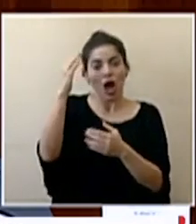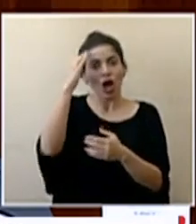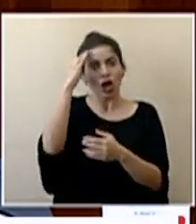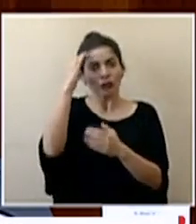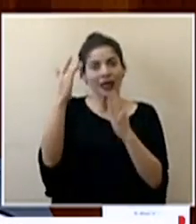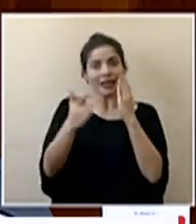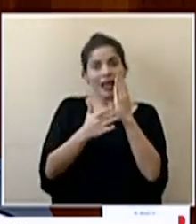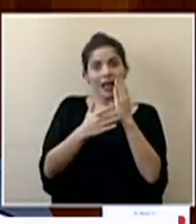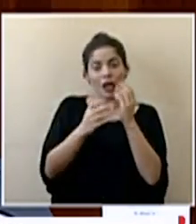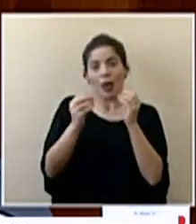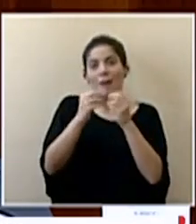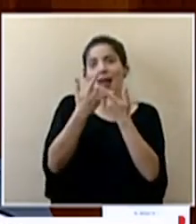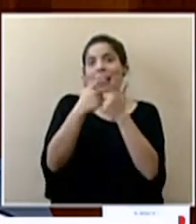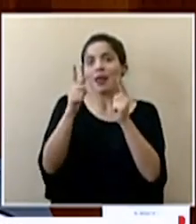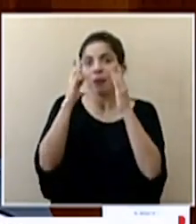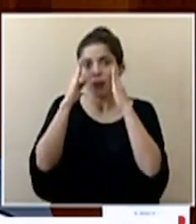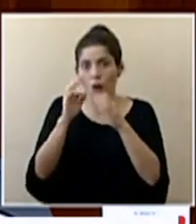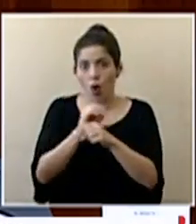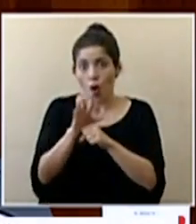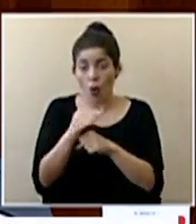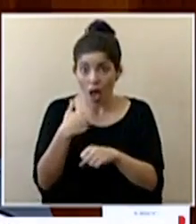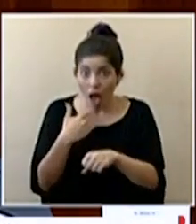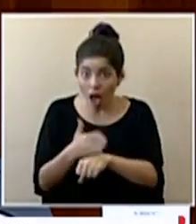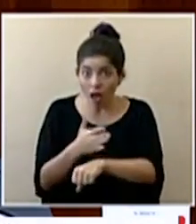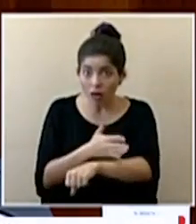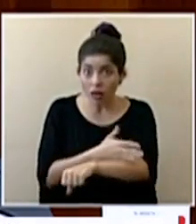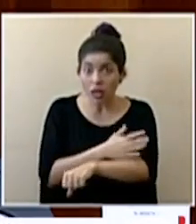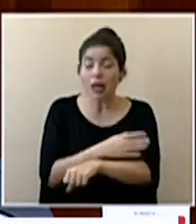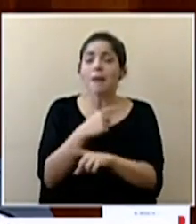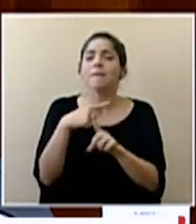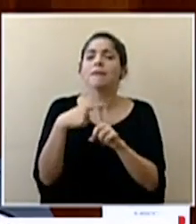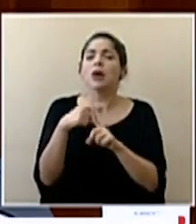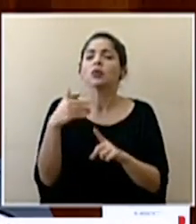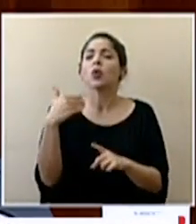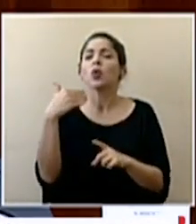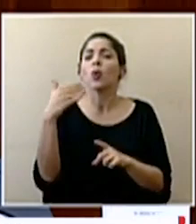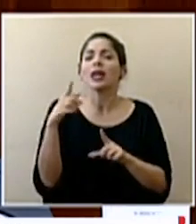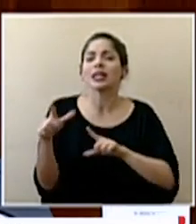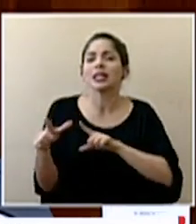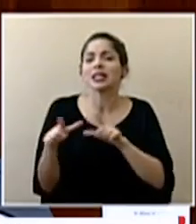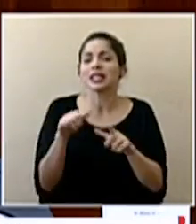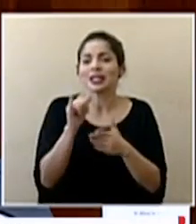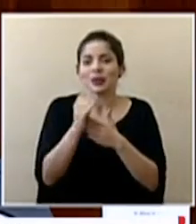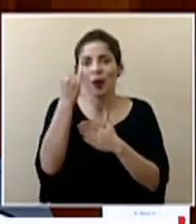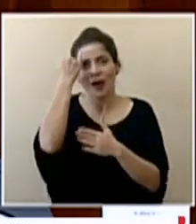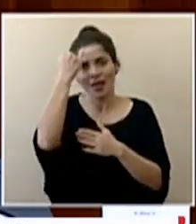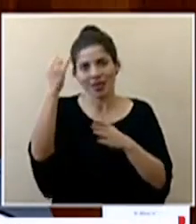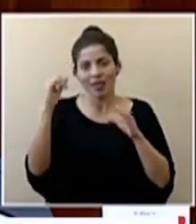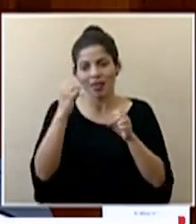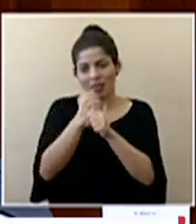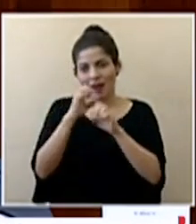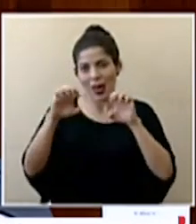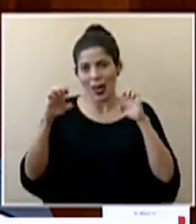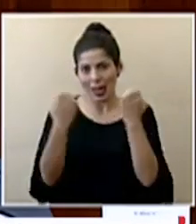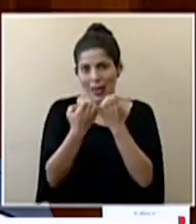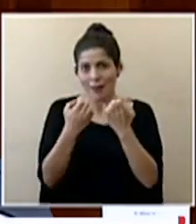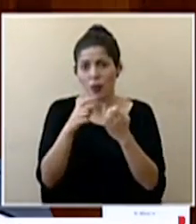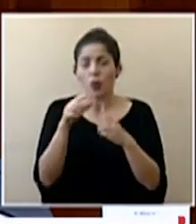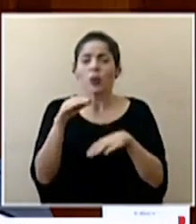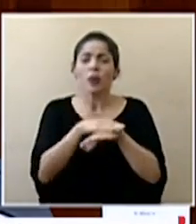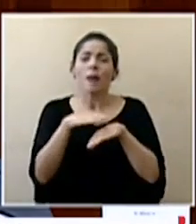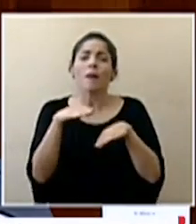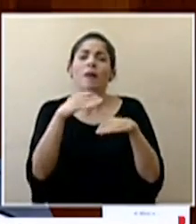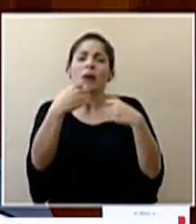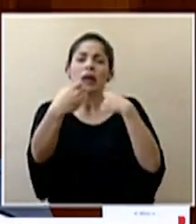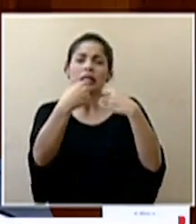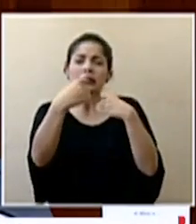la tecnología para tratar el COVID y para cuándo estarían listos los términos de esa iniciativa conjunta? Explicar nos piden explicar